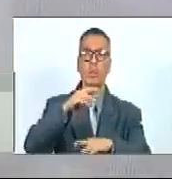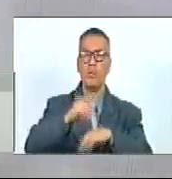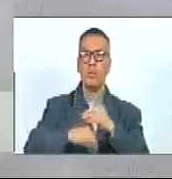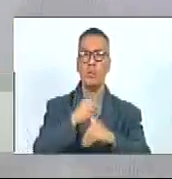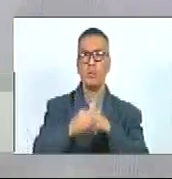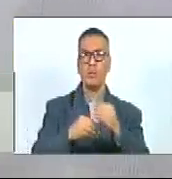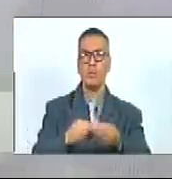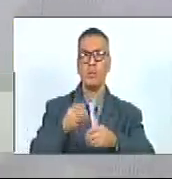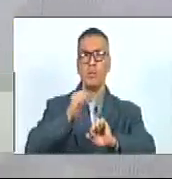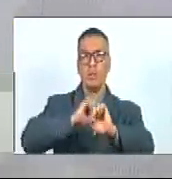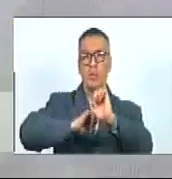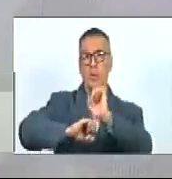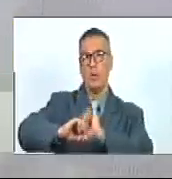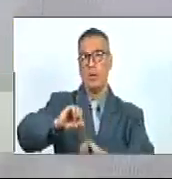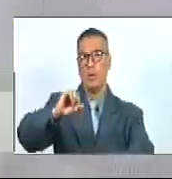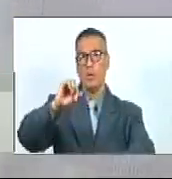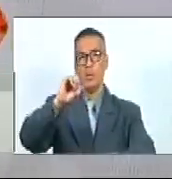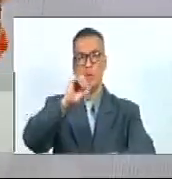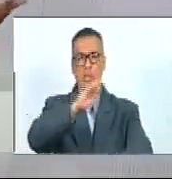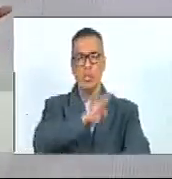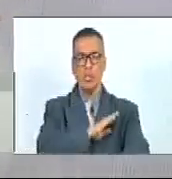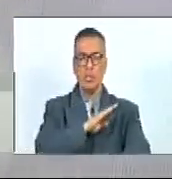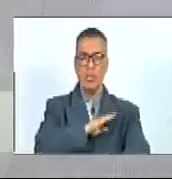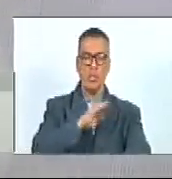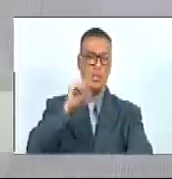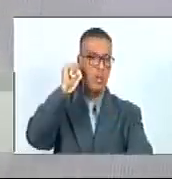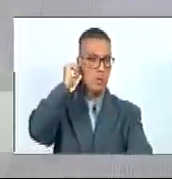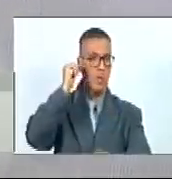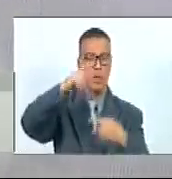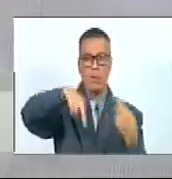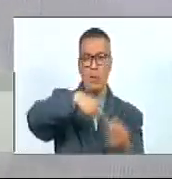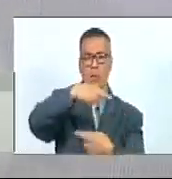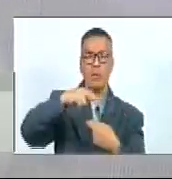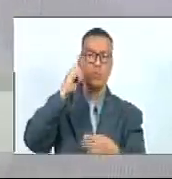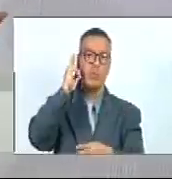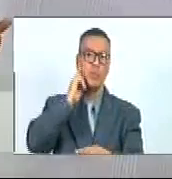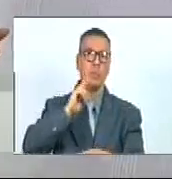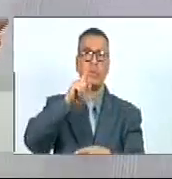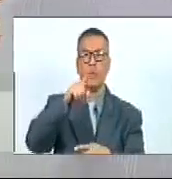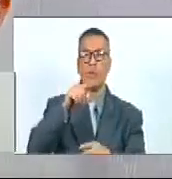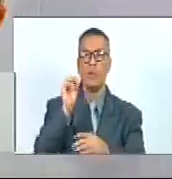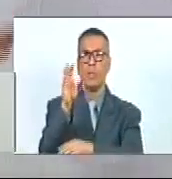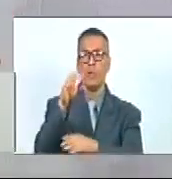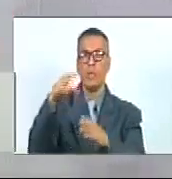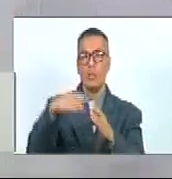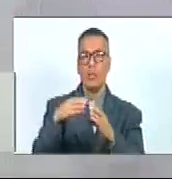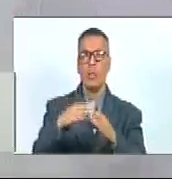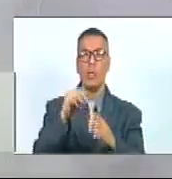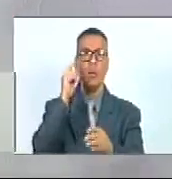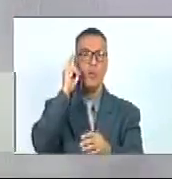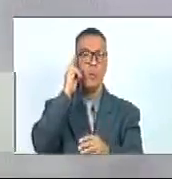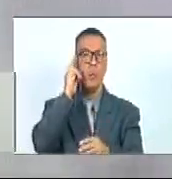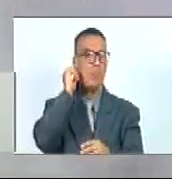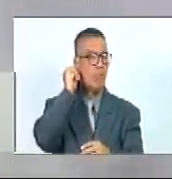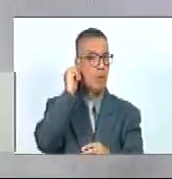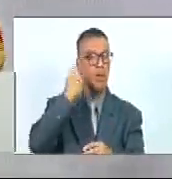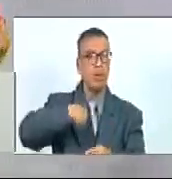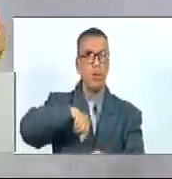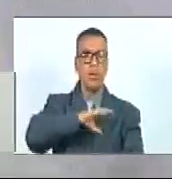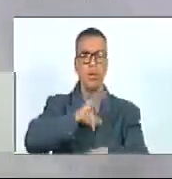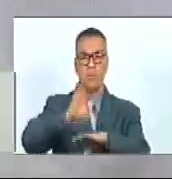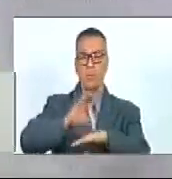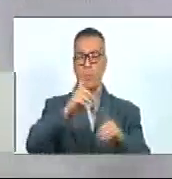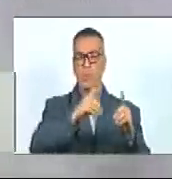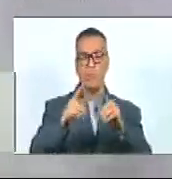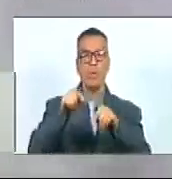de defensa de los derechos de la mujer porque para la revolución bolivariana y para este parlamento la mujer está en el centro de nuestro debate